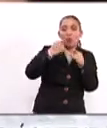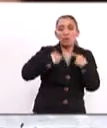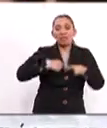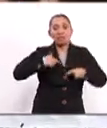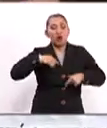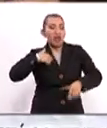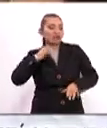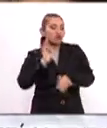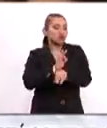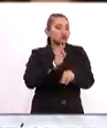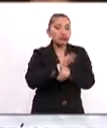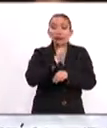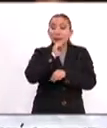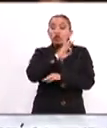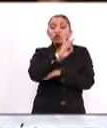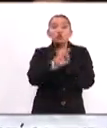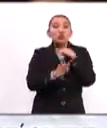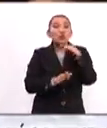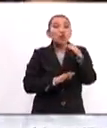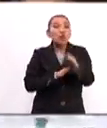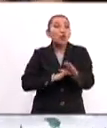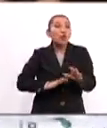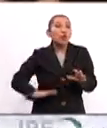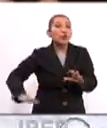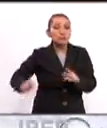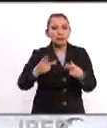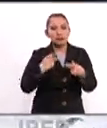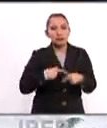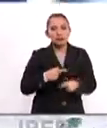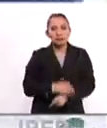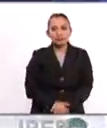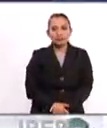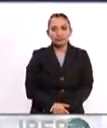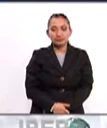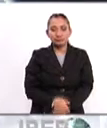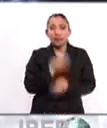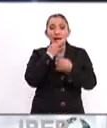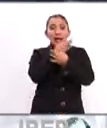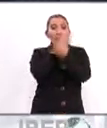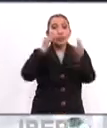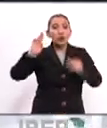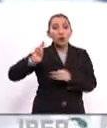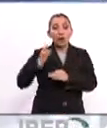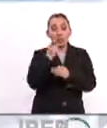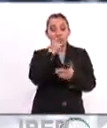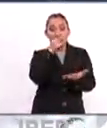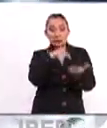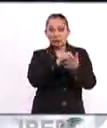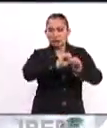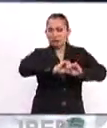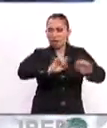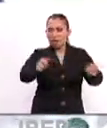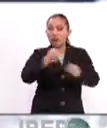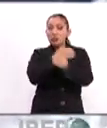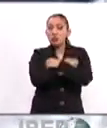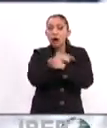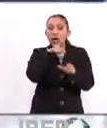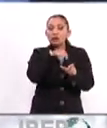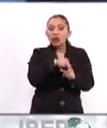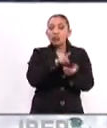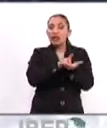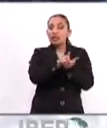activistas, sino a todas las personas. La Declaración Universal plantea claramente que la educación de